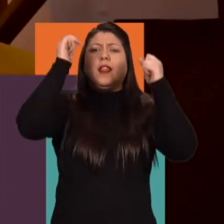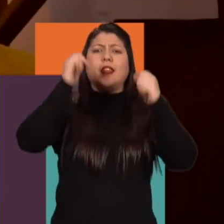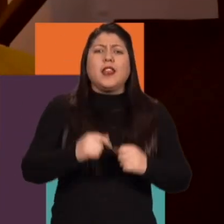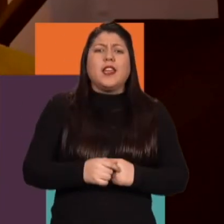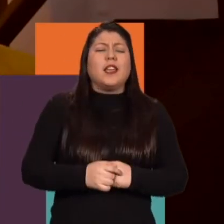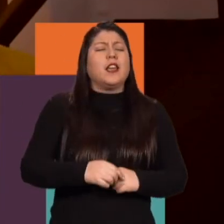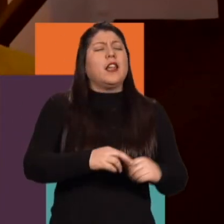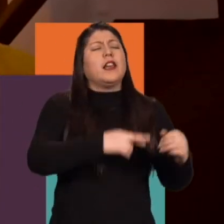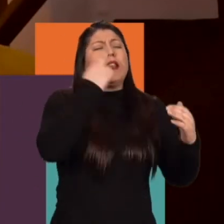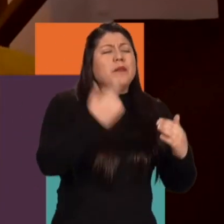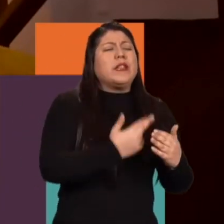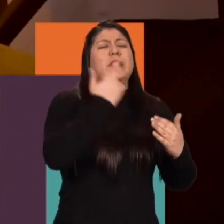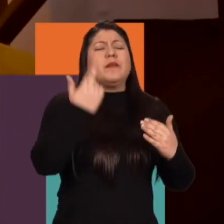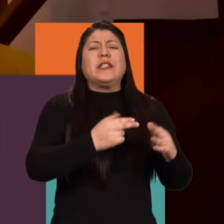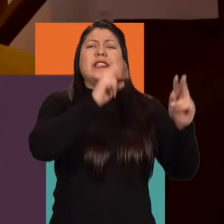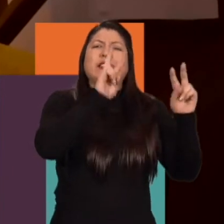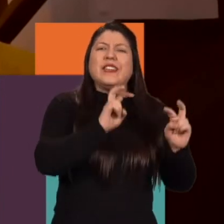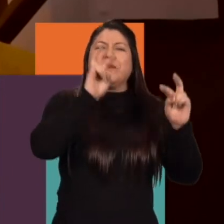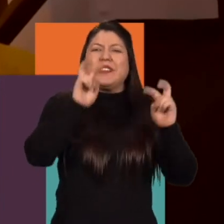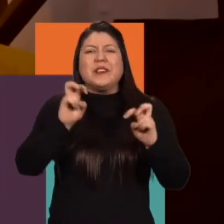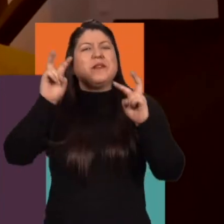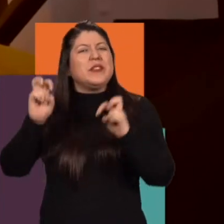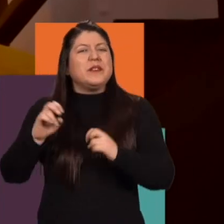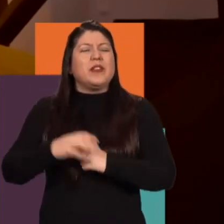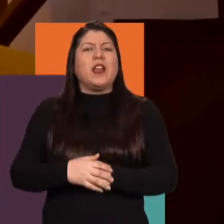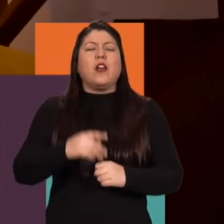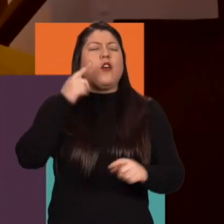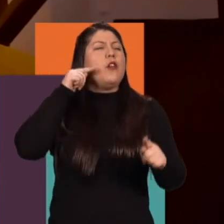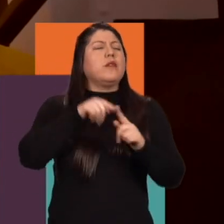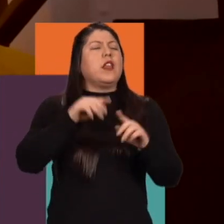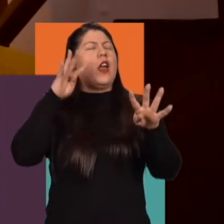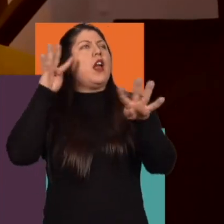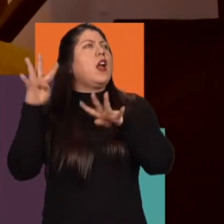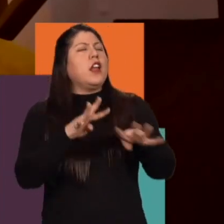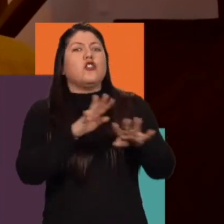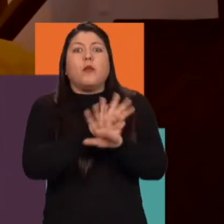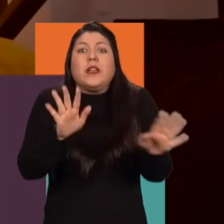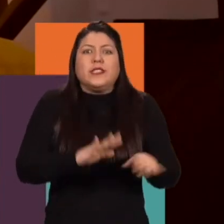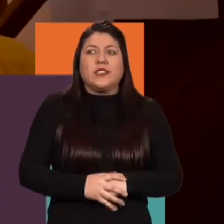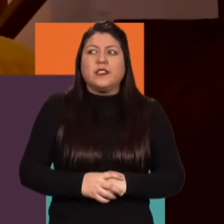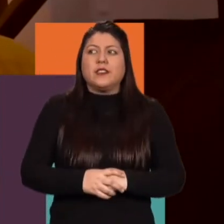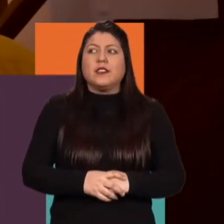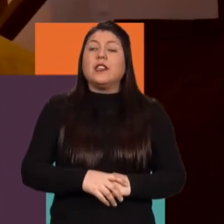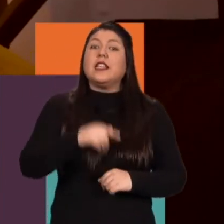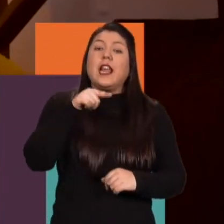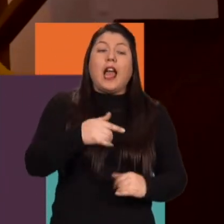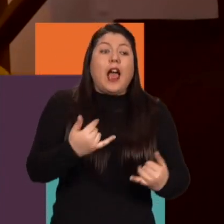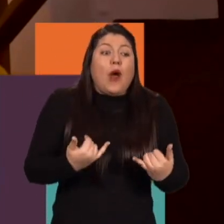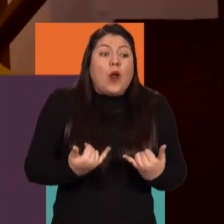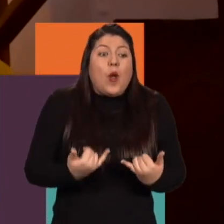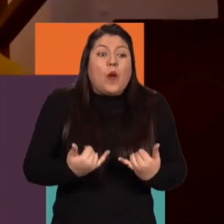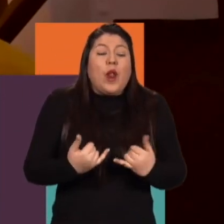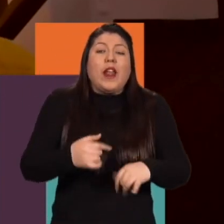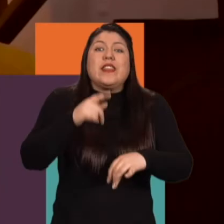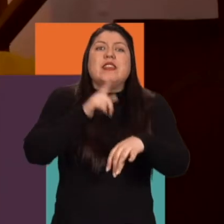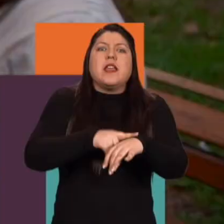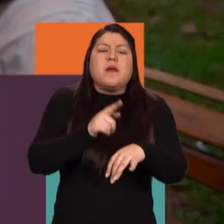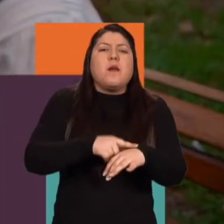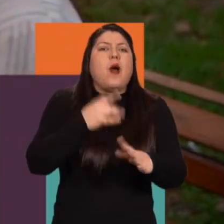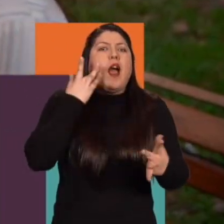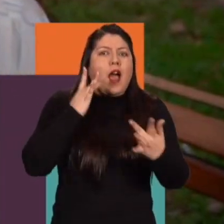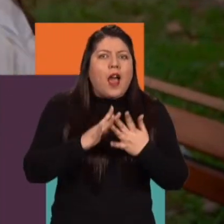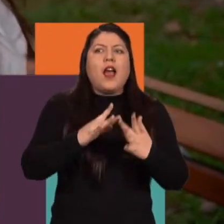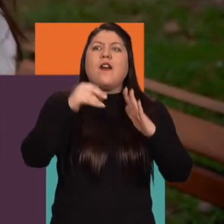únicamente para producir contenido fugaz basado en fórmulas repetitivas buscando altos índices de sintonía